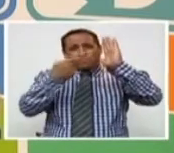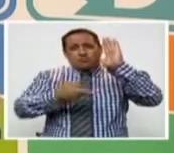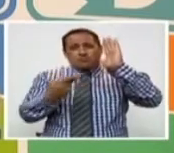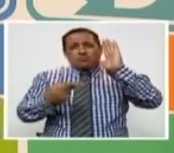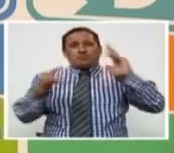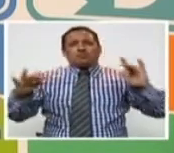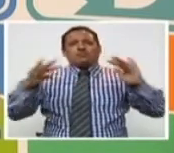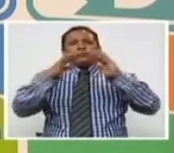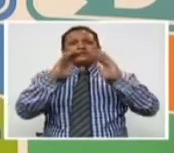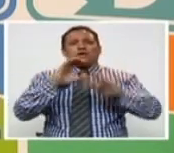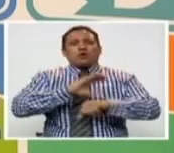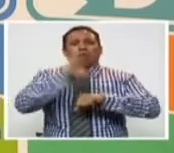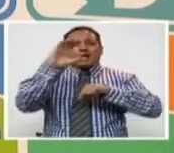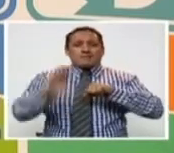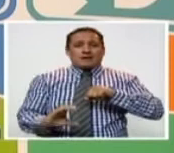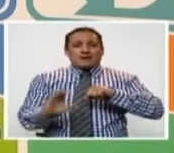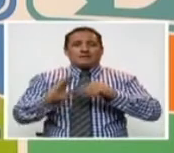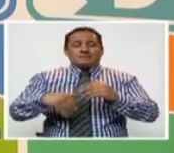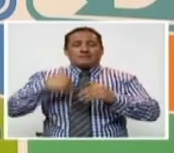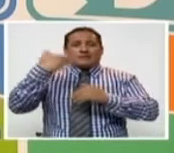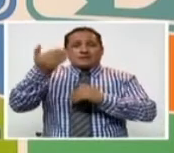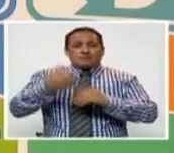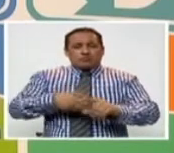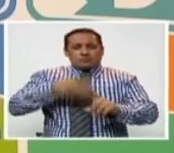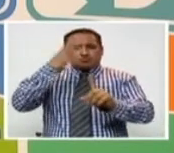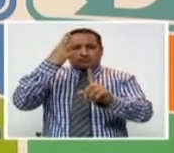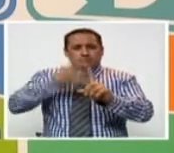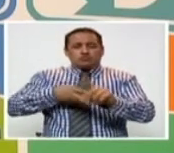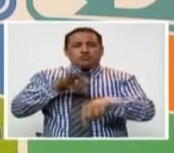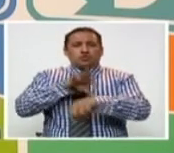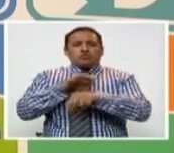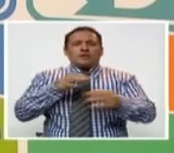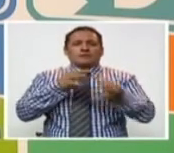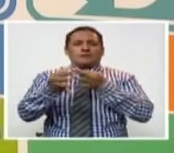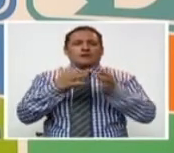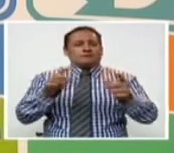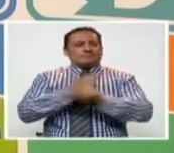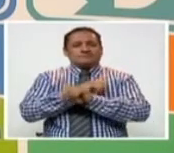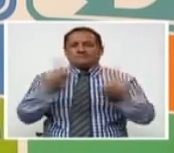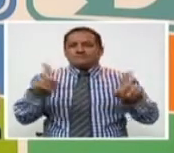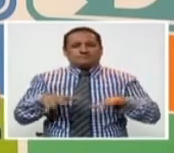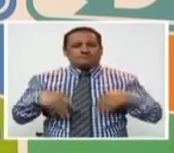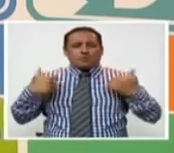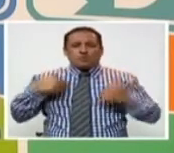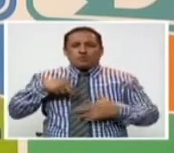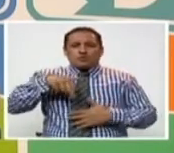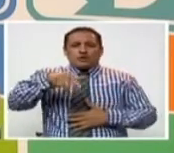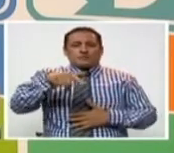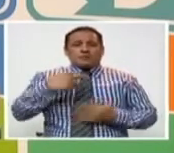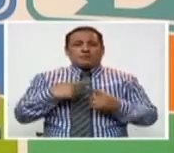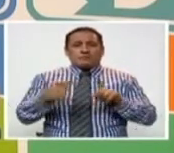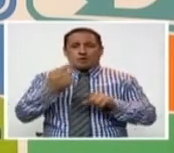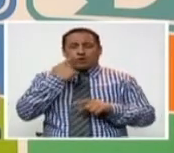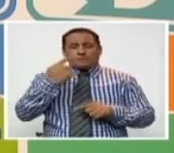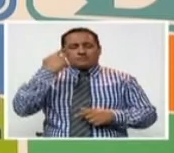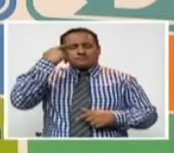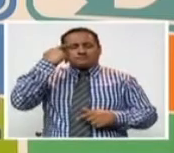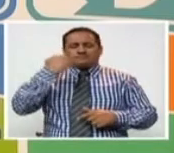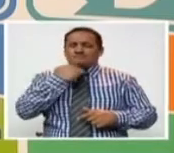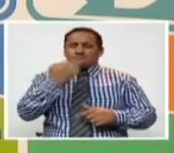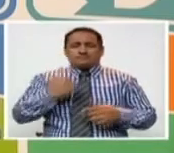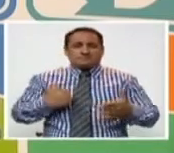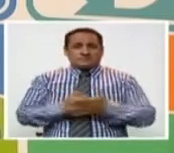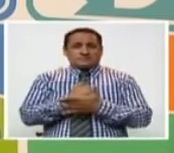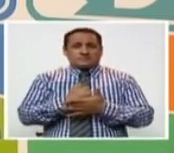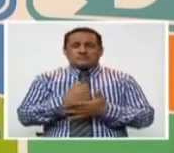Cajamarca. Luego de las evaluaciones, los doctores le dijeron que no volvería a caminar. Pero eso no ha sido un impedimento